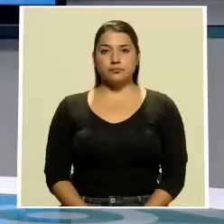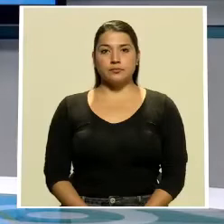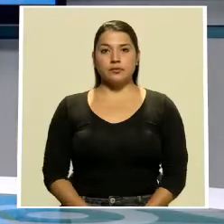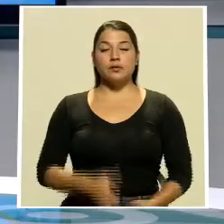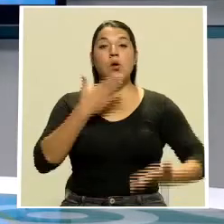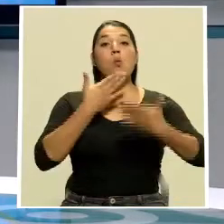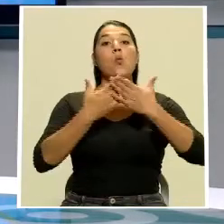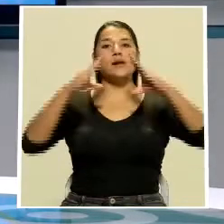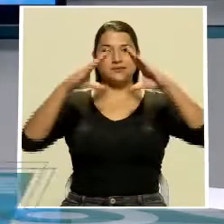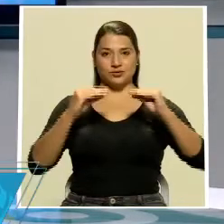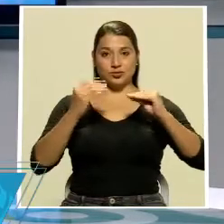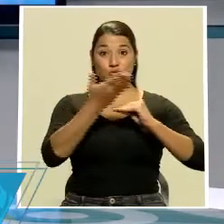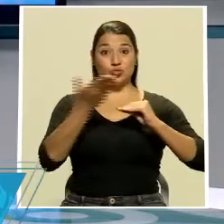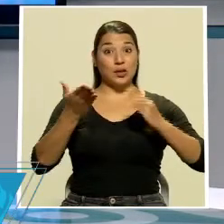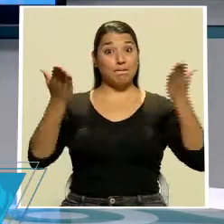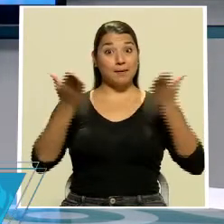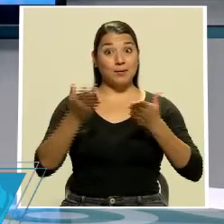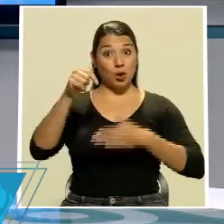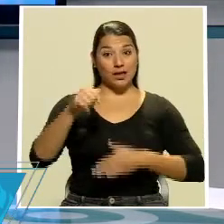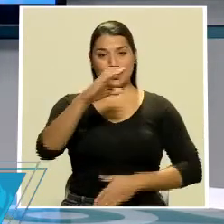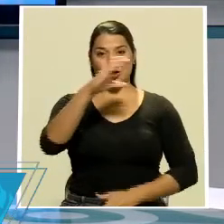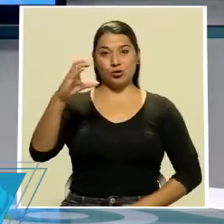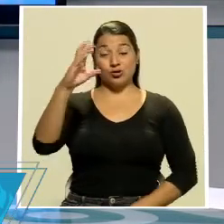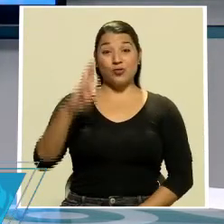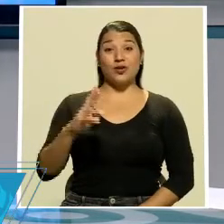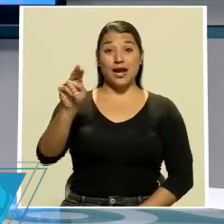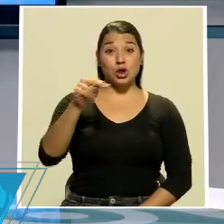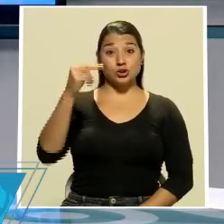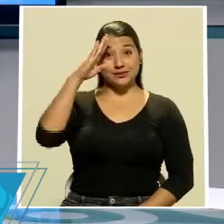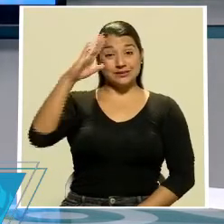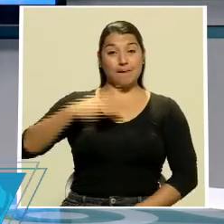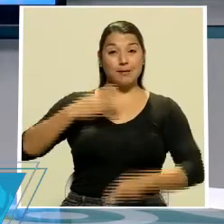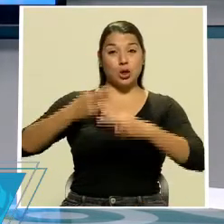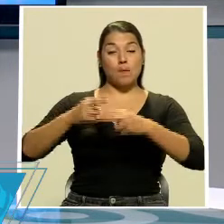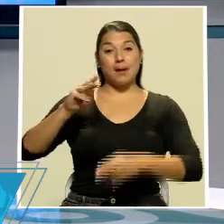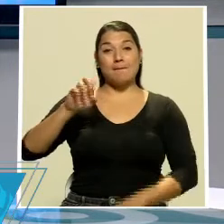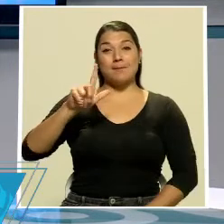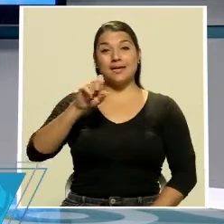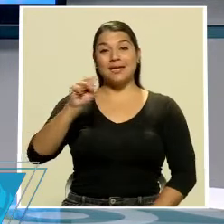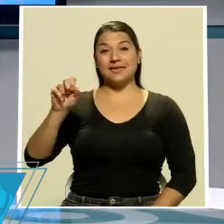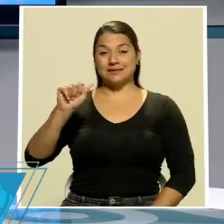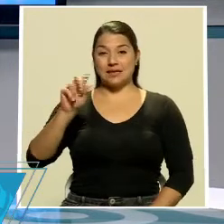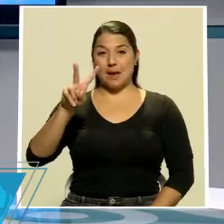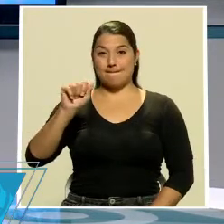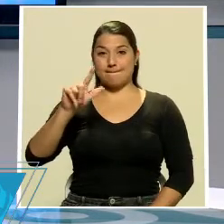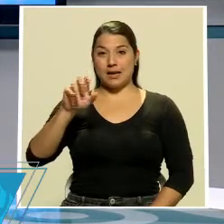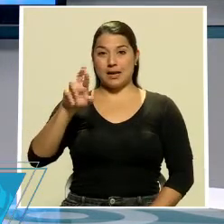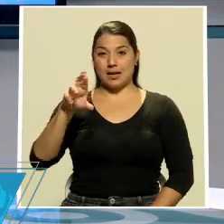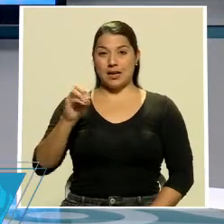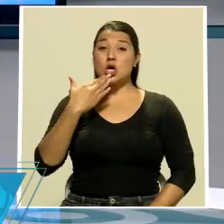¡Muy buenas noches y bienvenidos a nuestra edición estelar de Costa Rica Noticias! Les saluda Melisa, Valerio, gracias por acompañarnos hoy con información